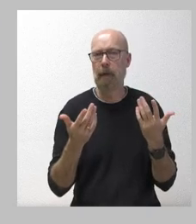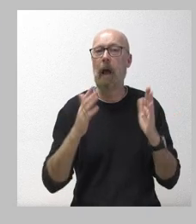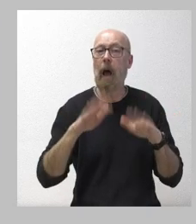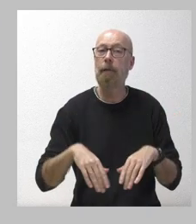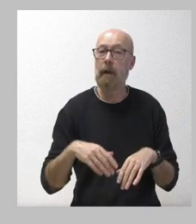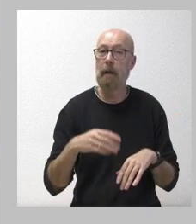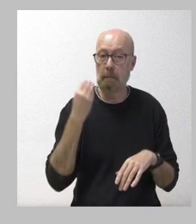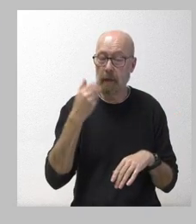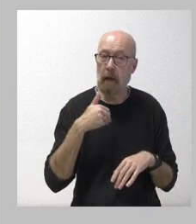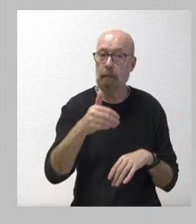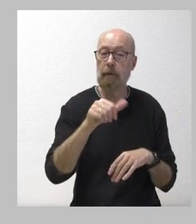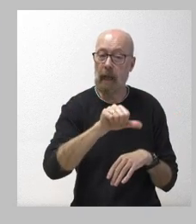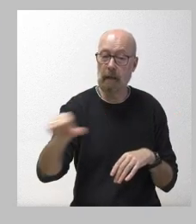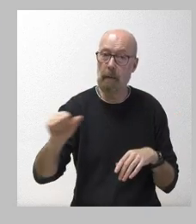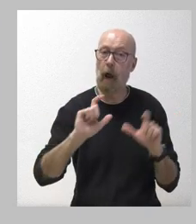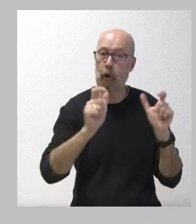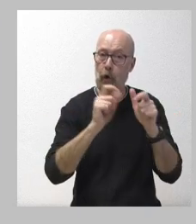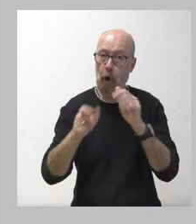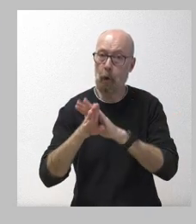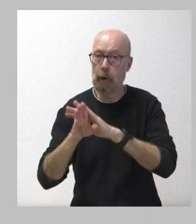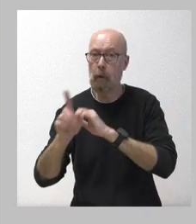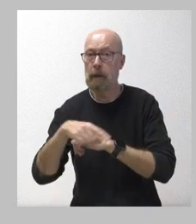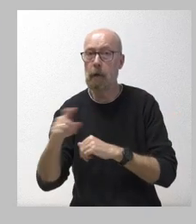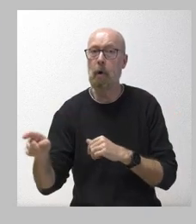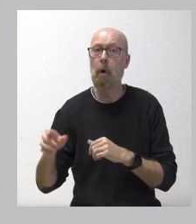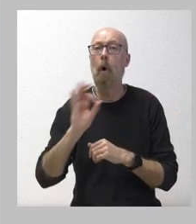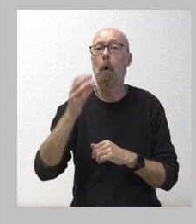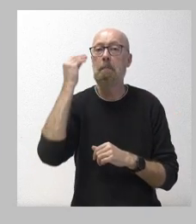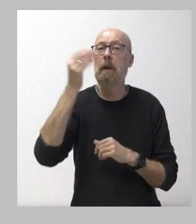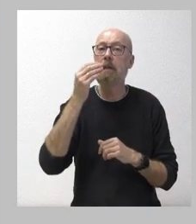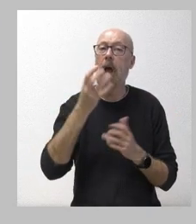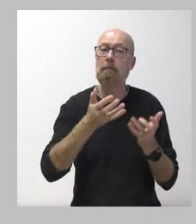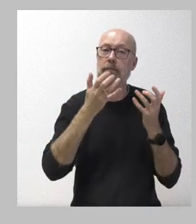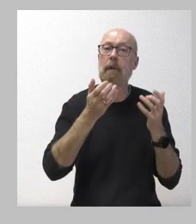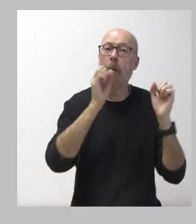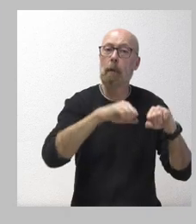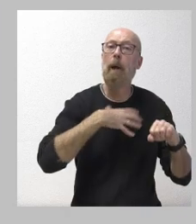reuniones a lo largo de esta semana, si confía en que finalmente se pueda sacar adelante. ¿Cuál es su percepción?